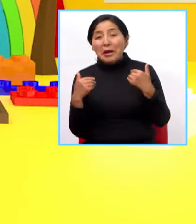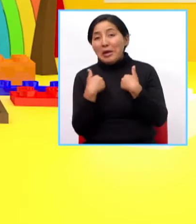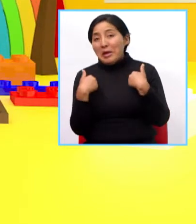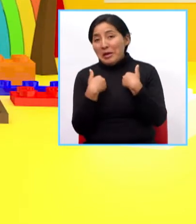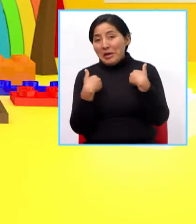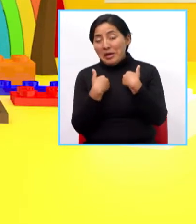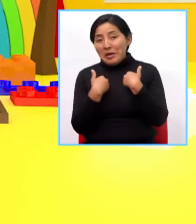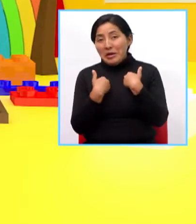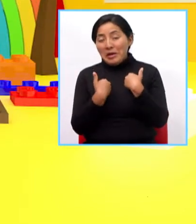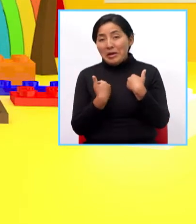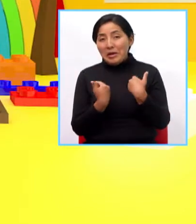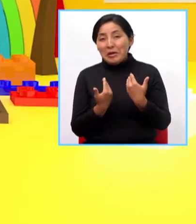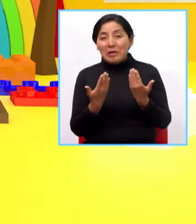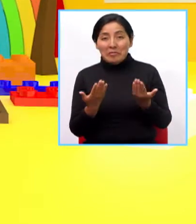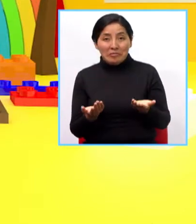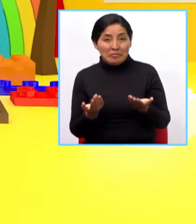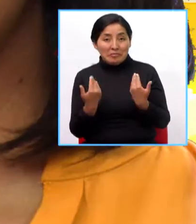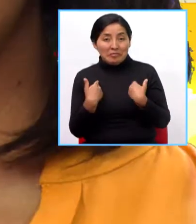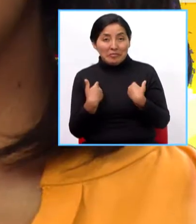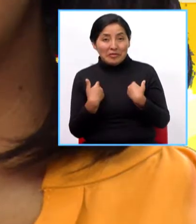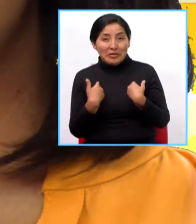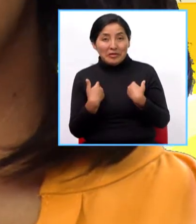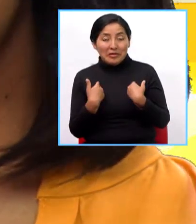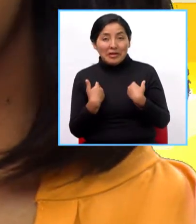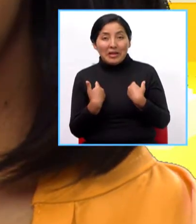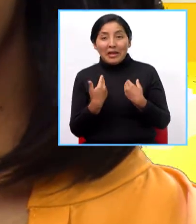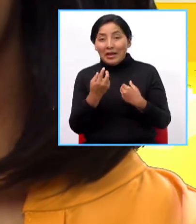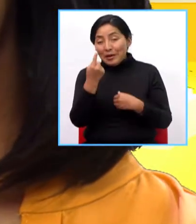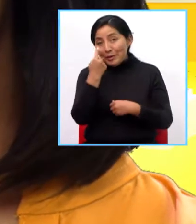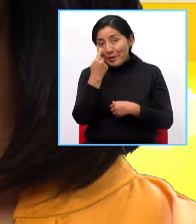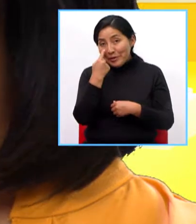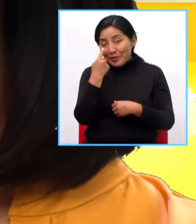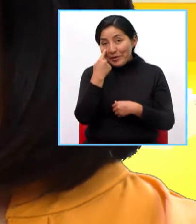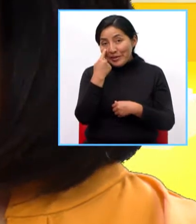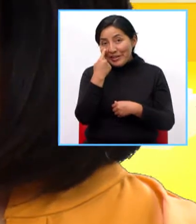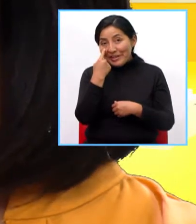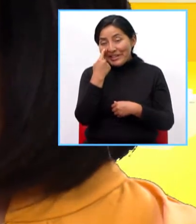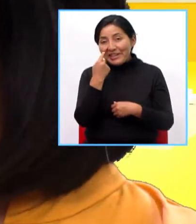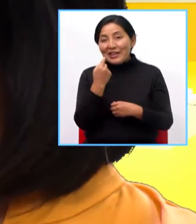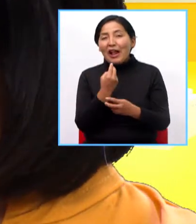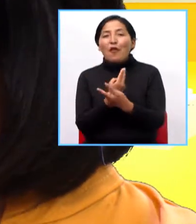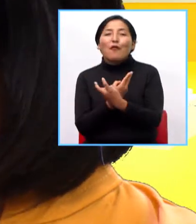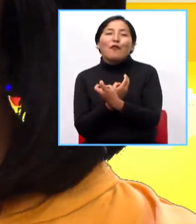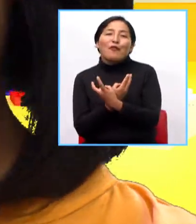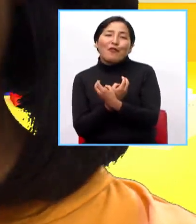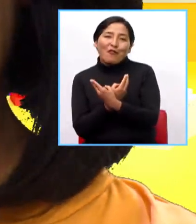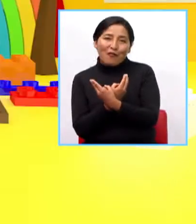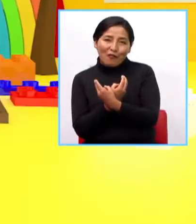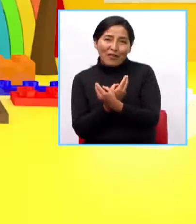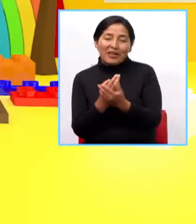de peluches, acá tenemos, reconozcan, es un conejito,